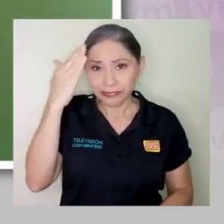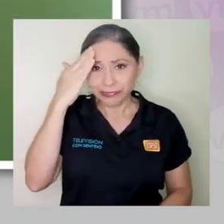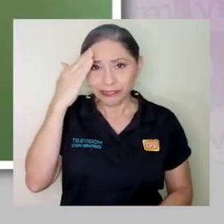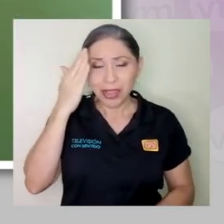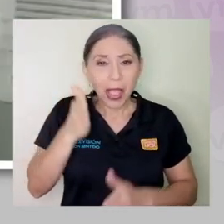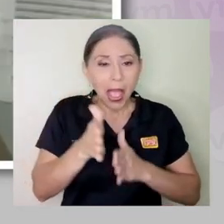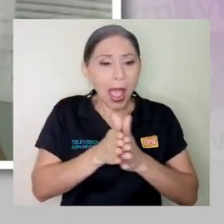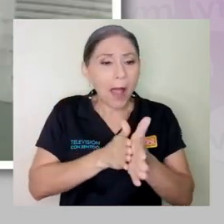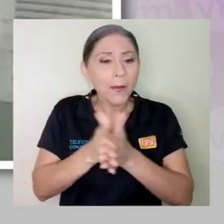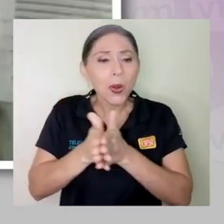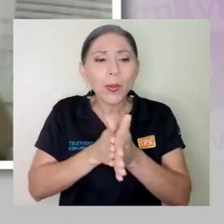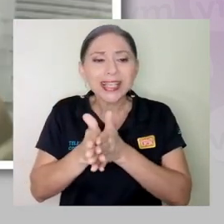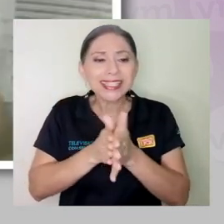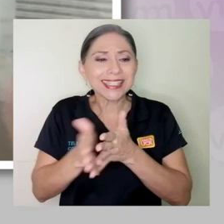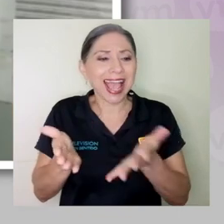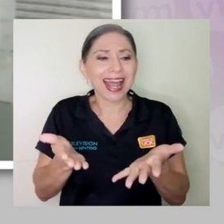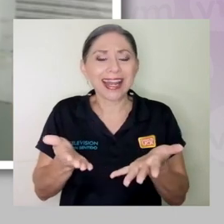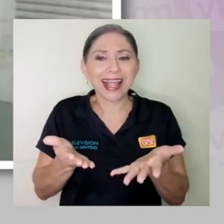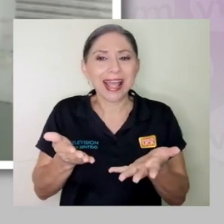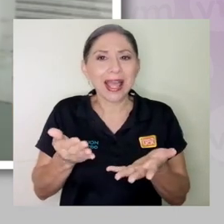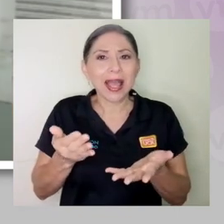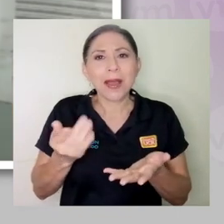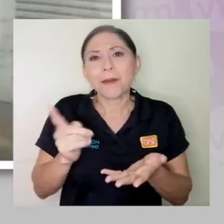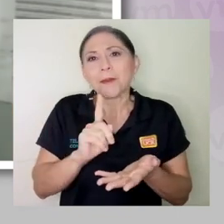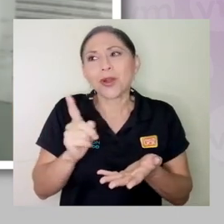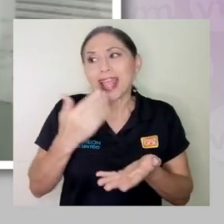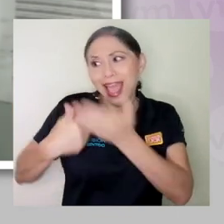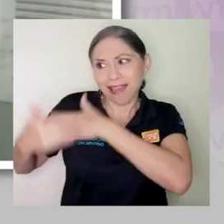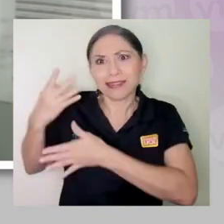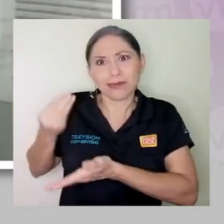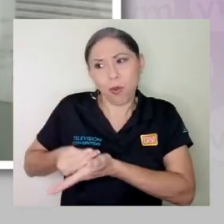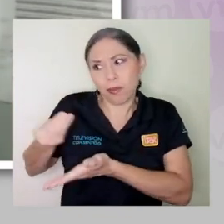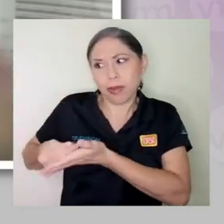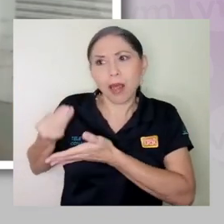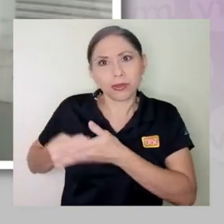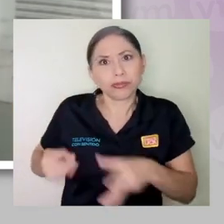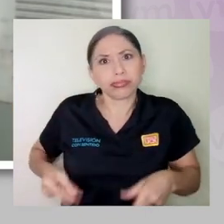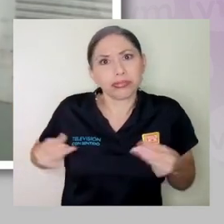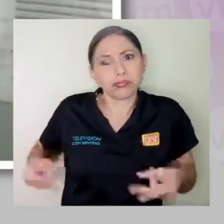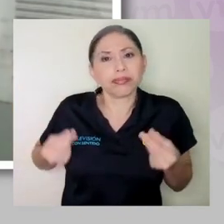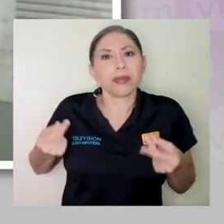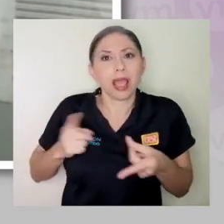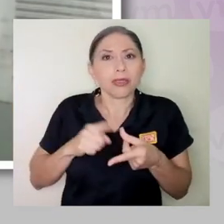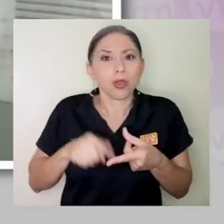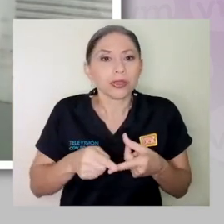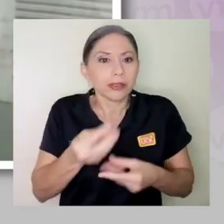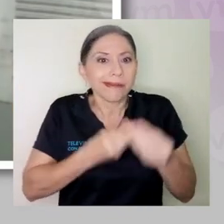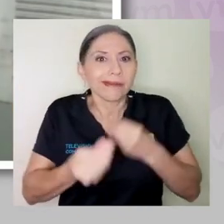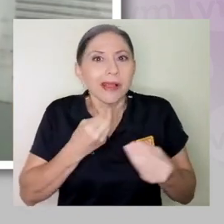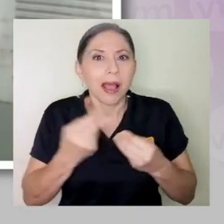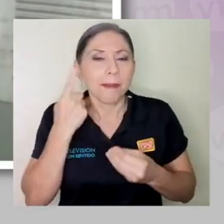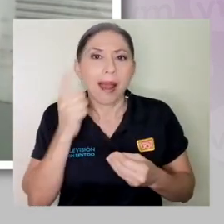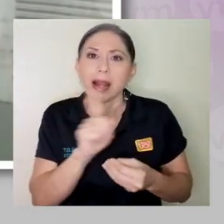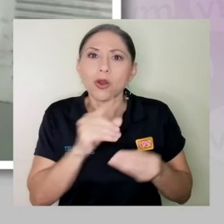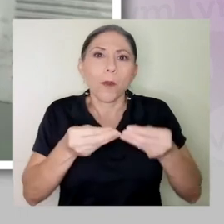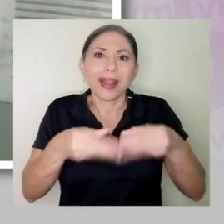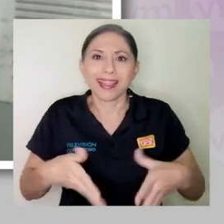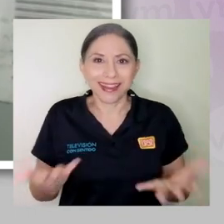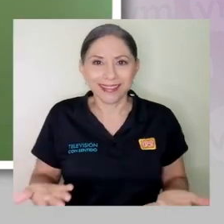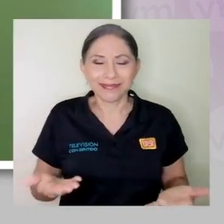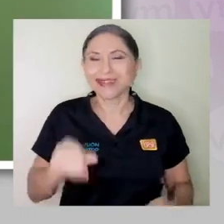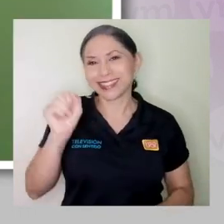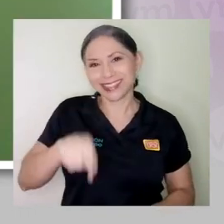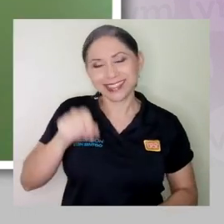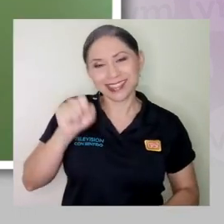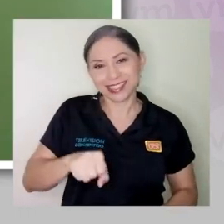en cuenta, ¿verdad? Digamos, es aprovechar para no perder lo que habíamos invertido comprando ese alimento. Sí,